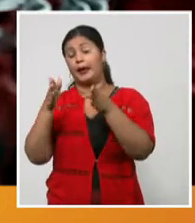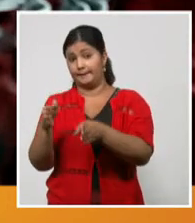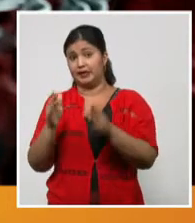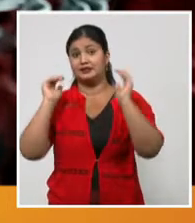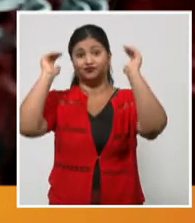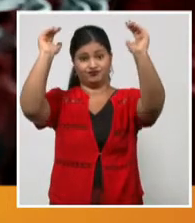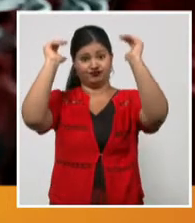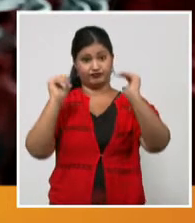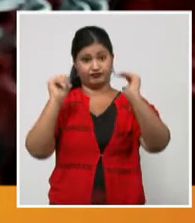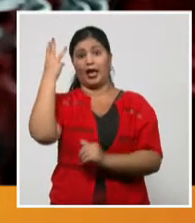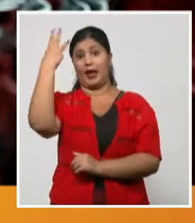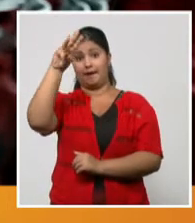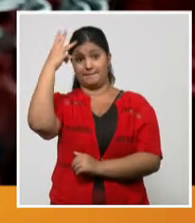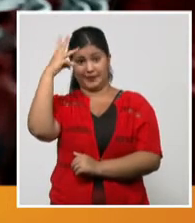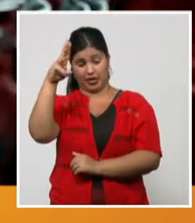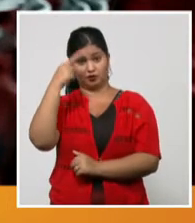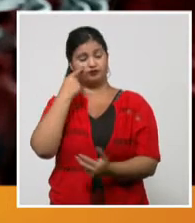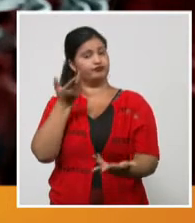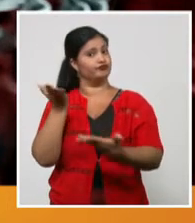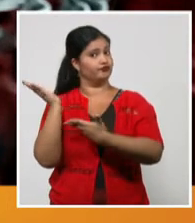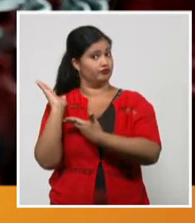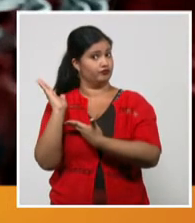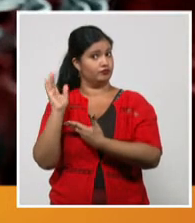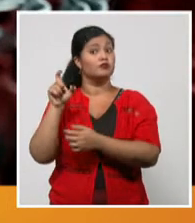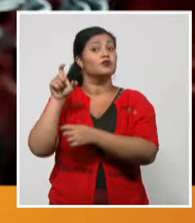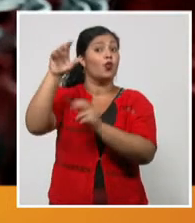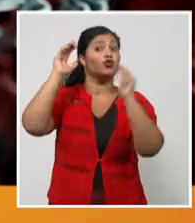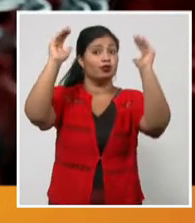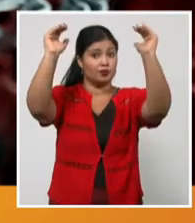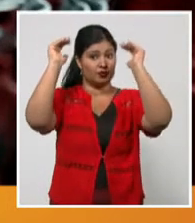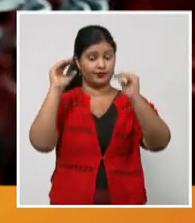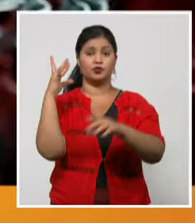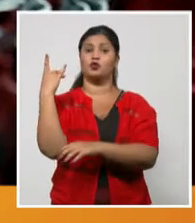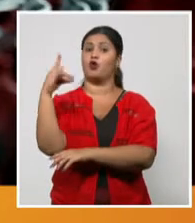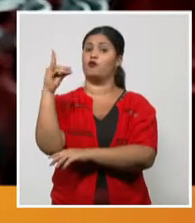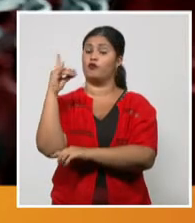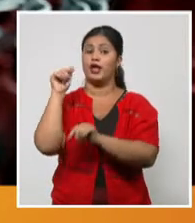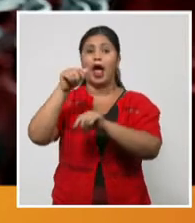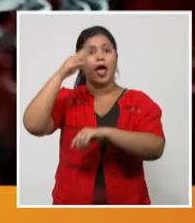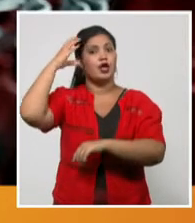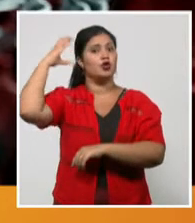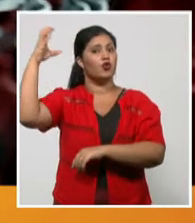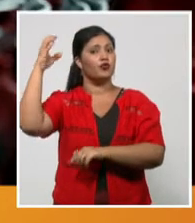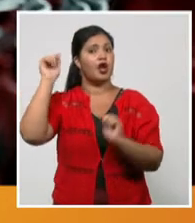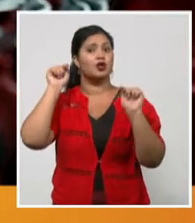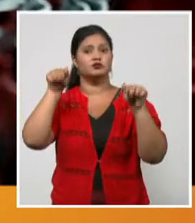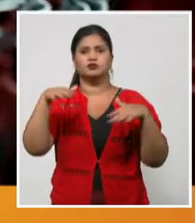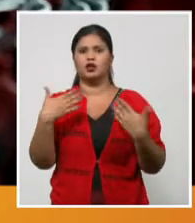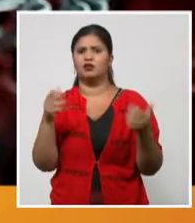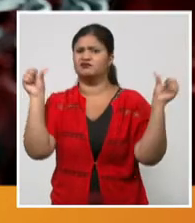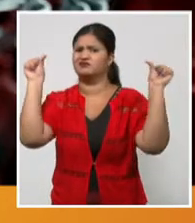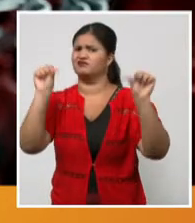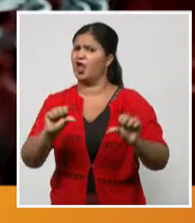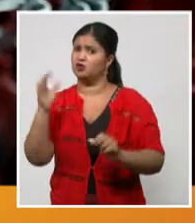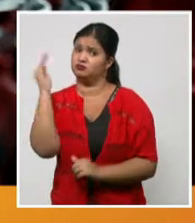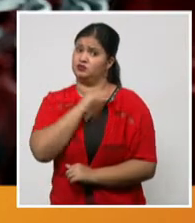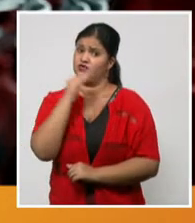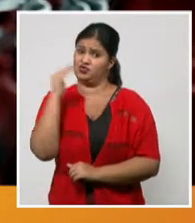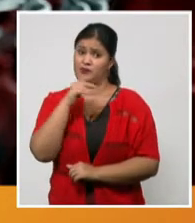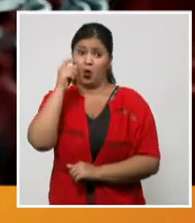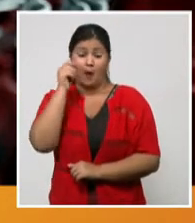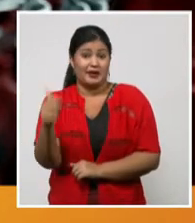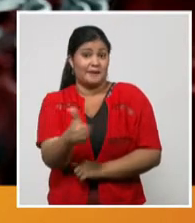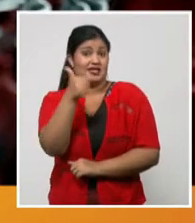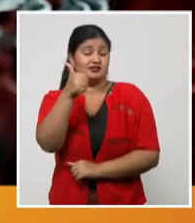105 mil 515. Y en quinta posición se encuentra Bolivia Nación, donde el gobierno de facto no ha implementado medidas certeras